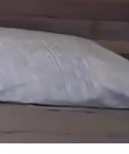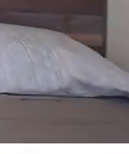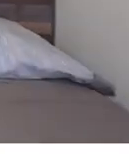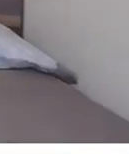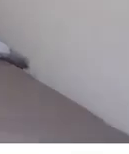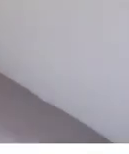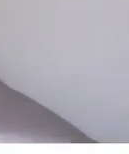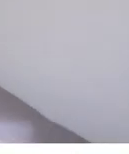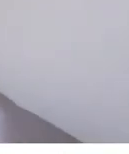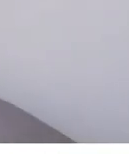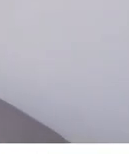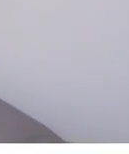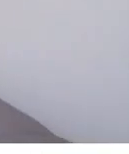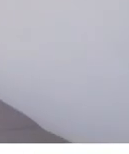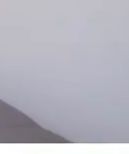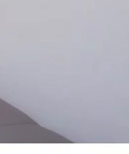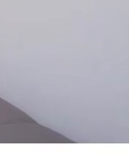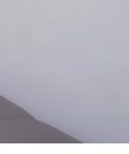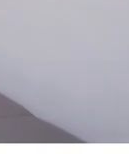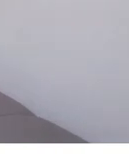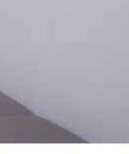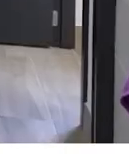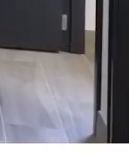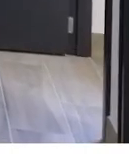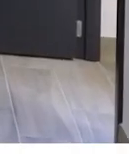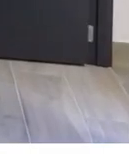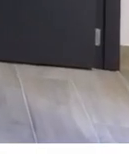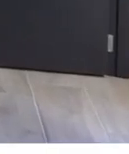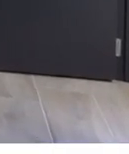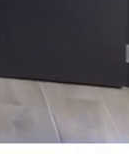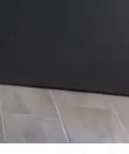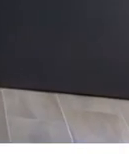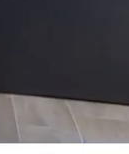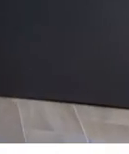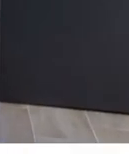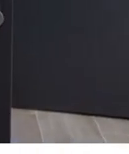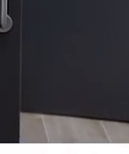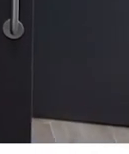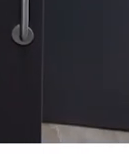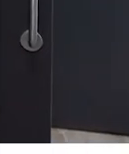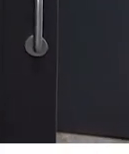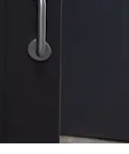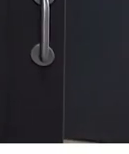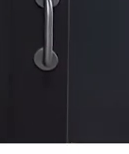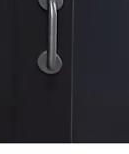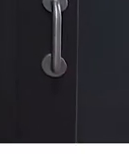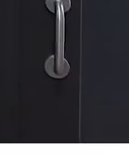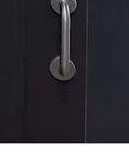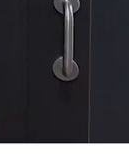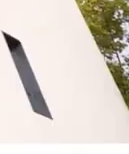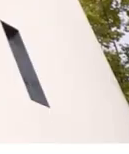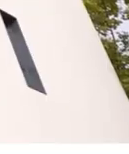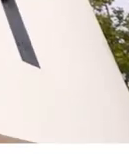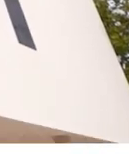no les podemos cuidar O incluso cuando no estemos Y por ese motivo Hemos entrado en esta aventura De construir una residencia